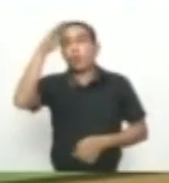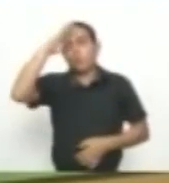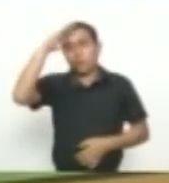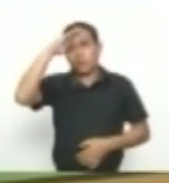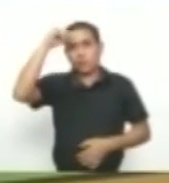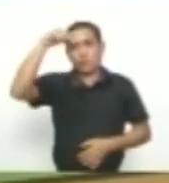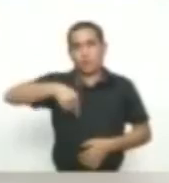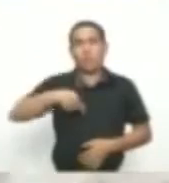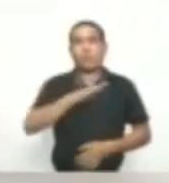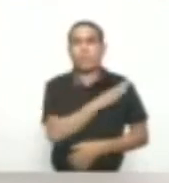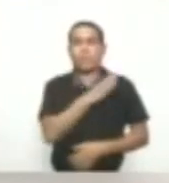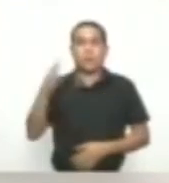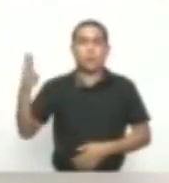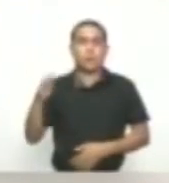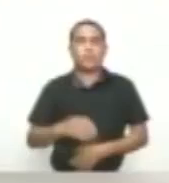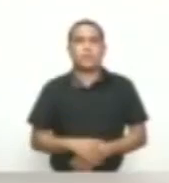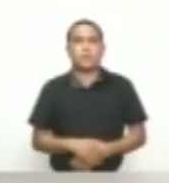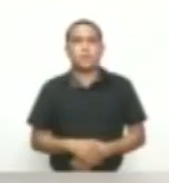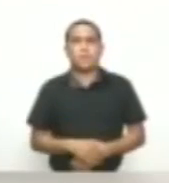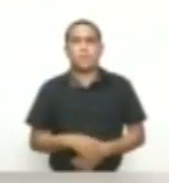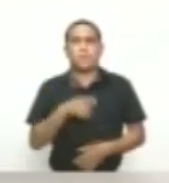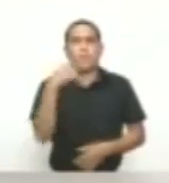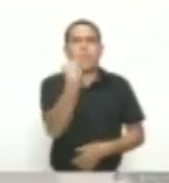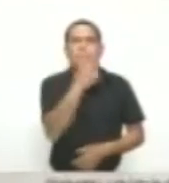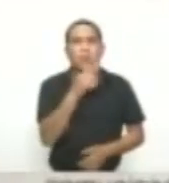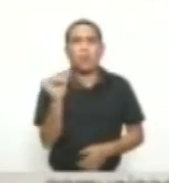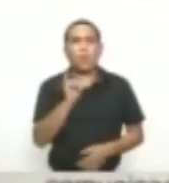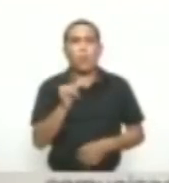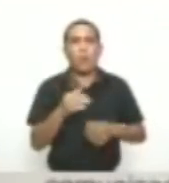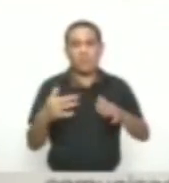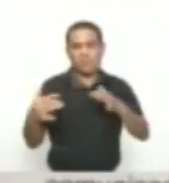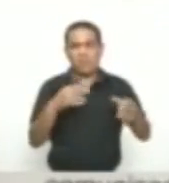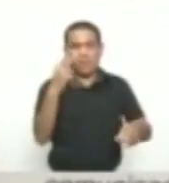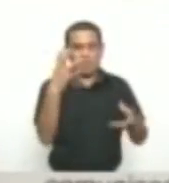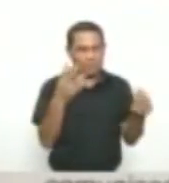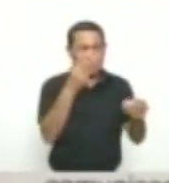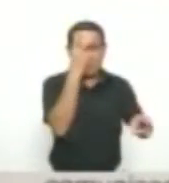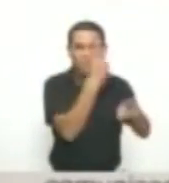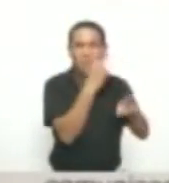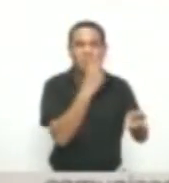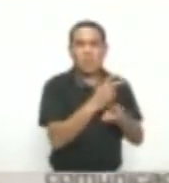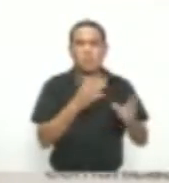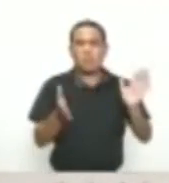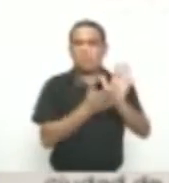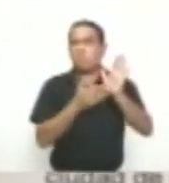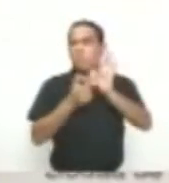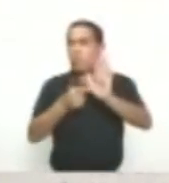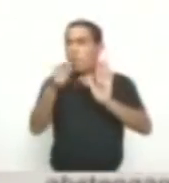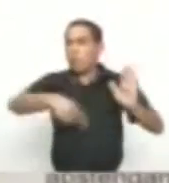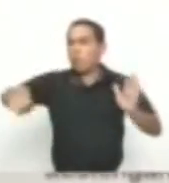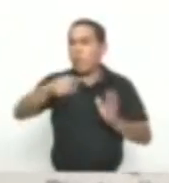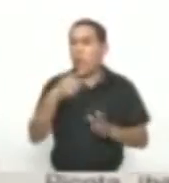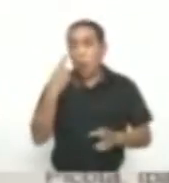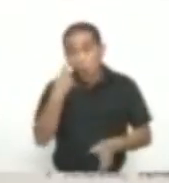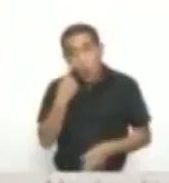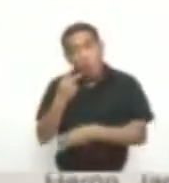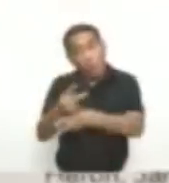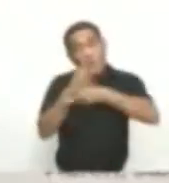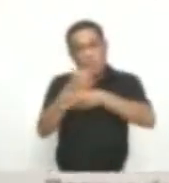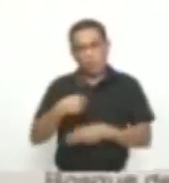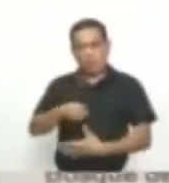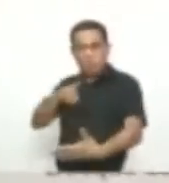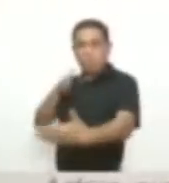Barranquilla Una guerra de panfletos de bandas criminales Ha prendido las alarmas entre las autoridades por